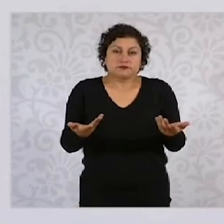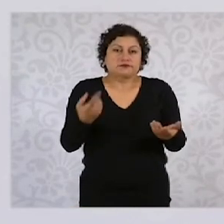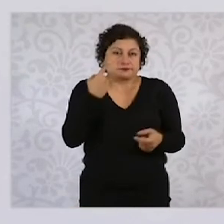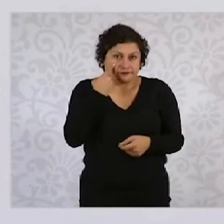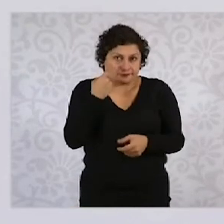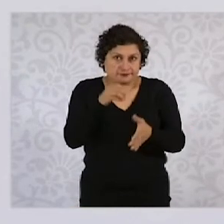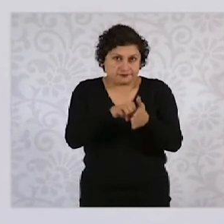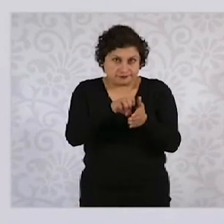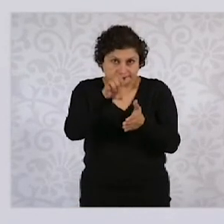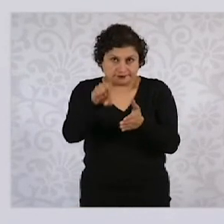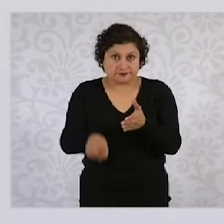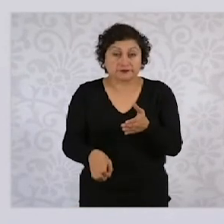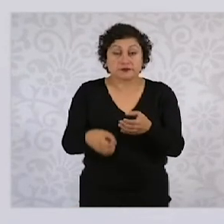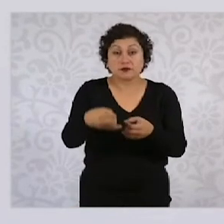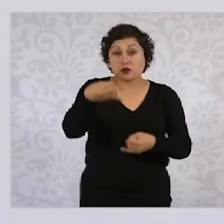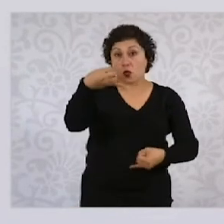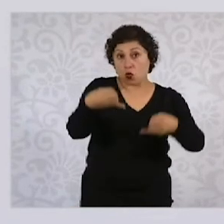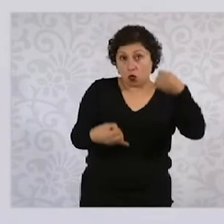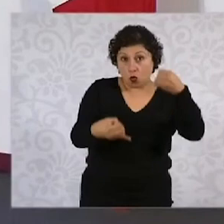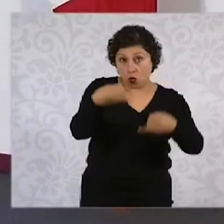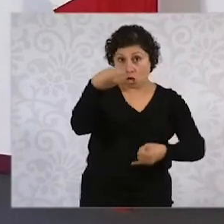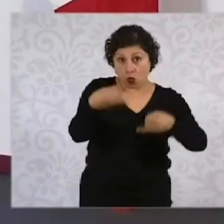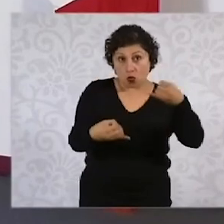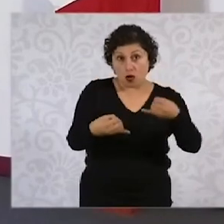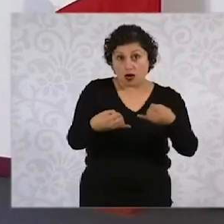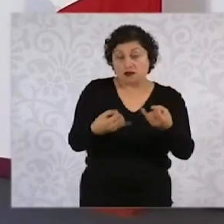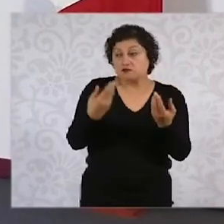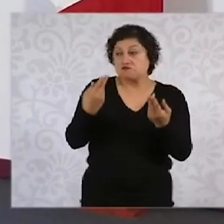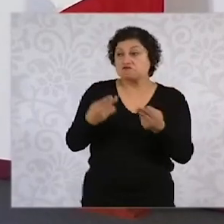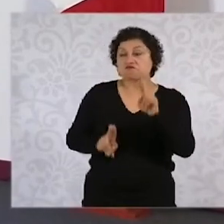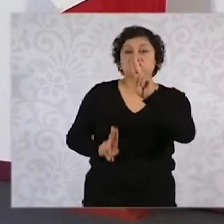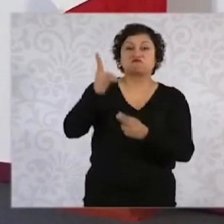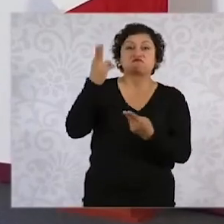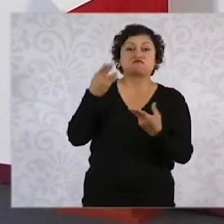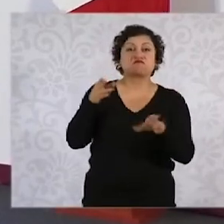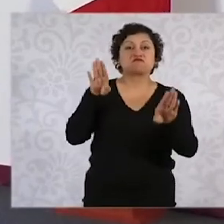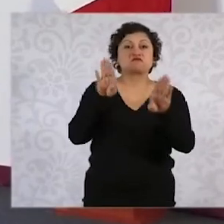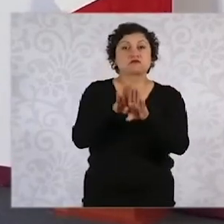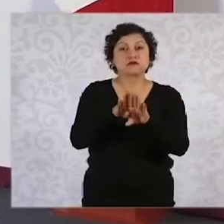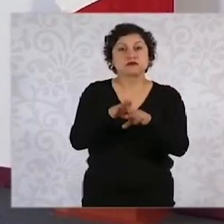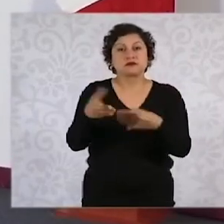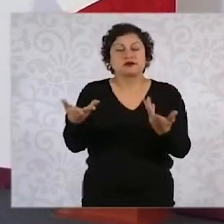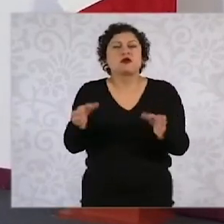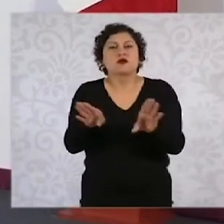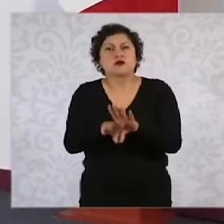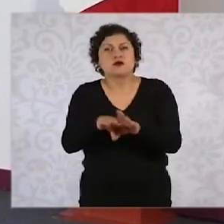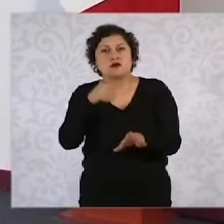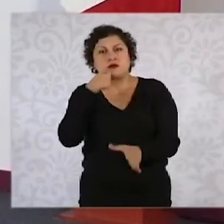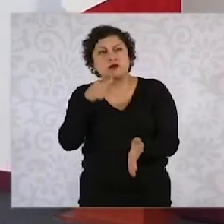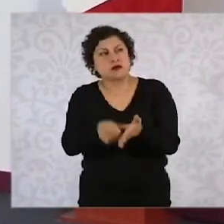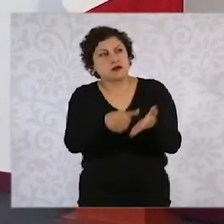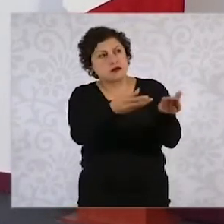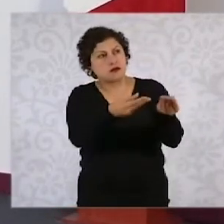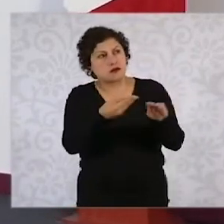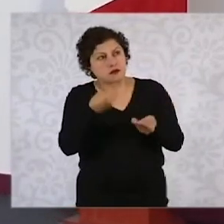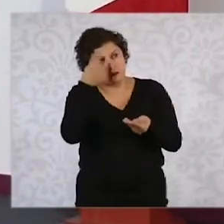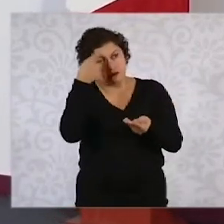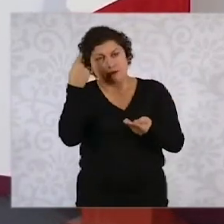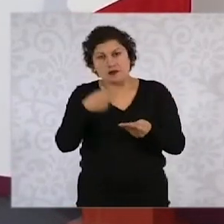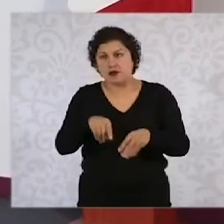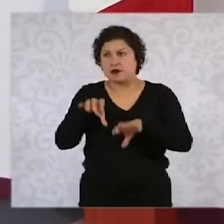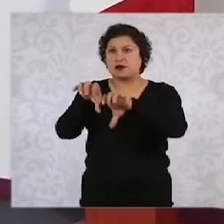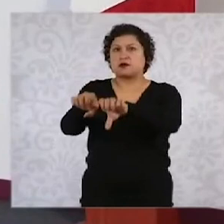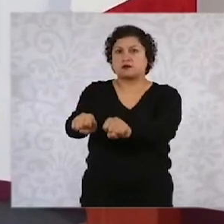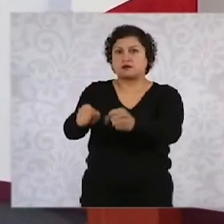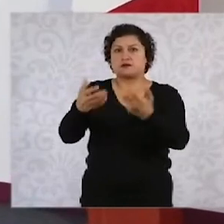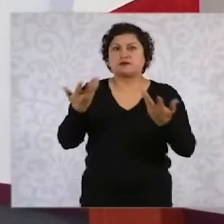se puede pedir una orden de aprehensión? Porque ahora operan, digamos, de